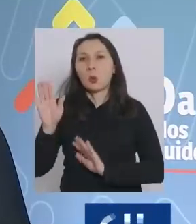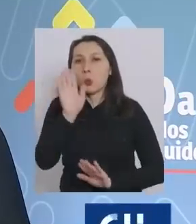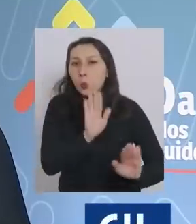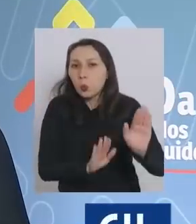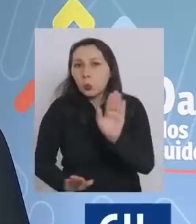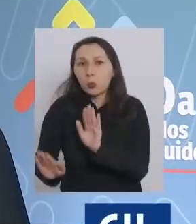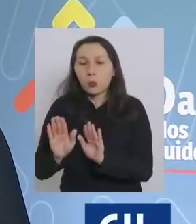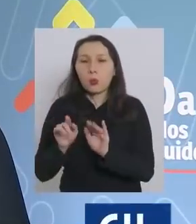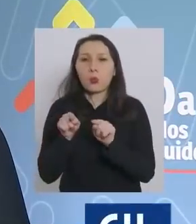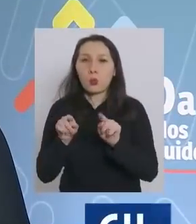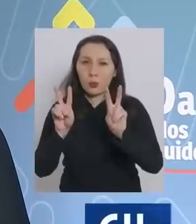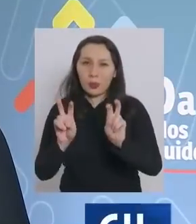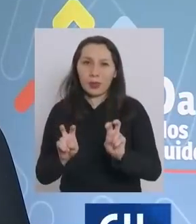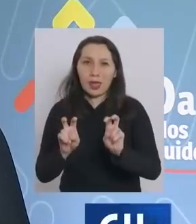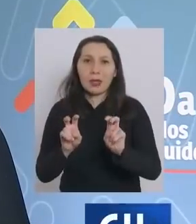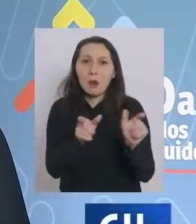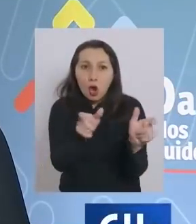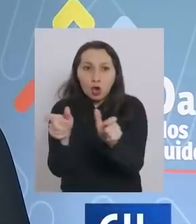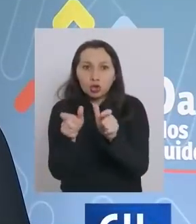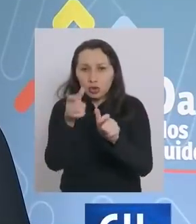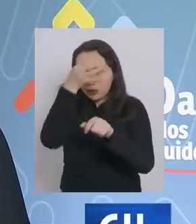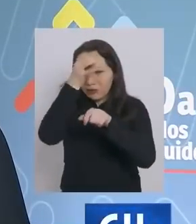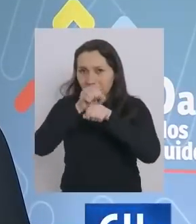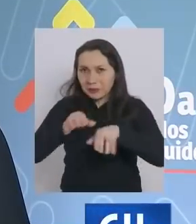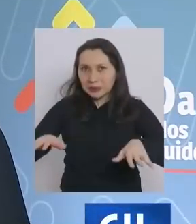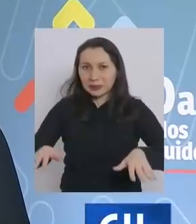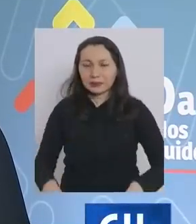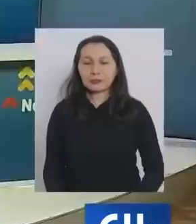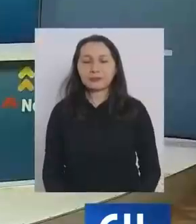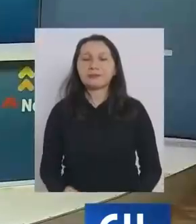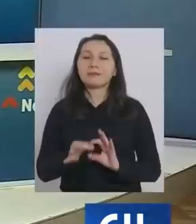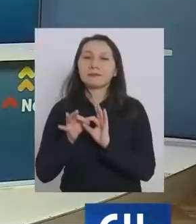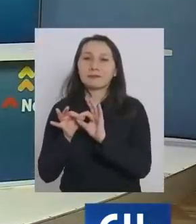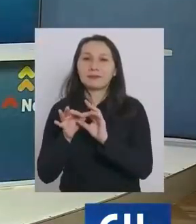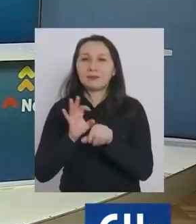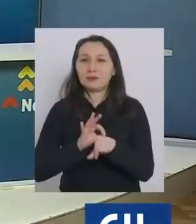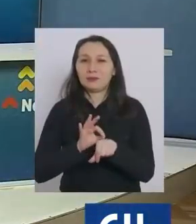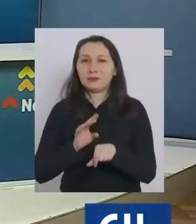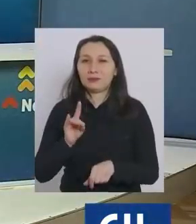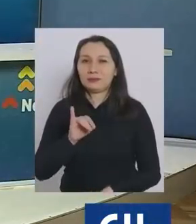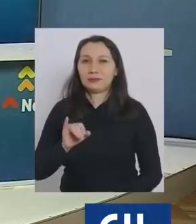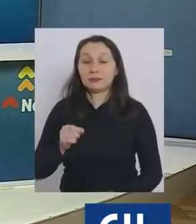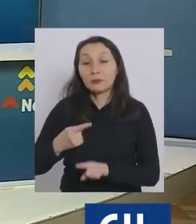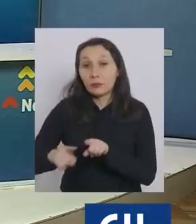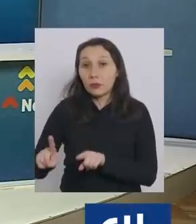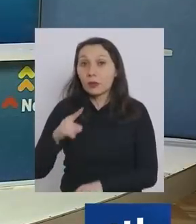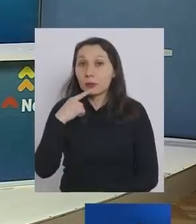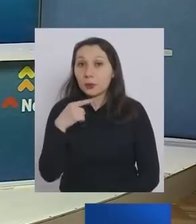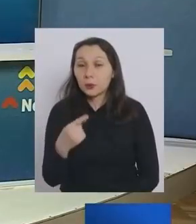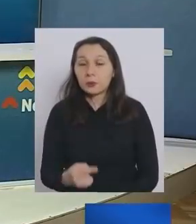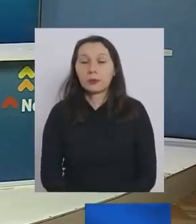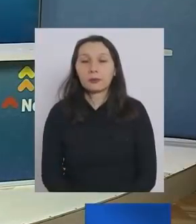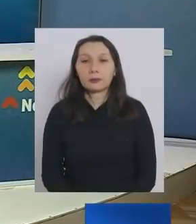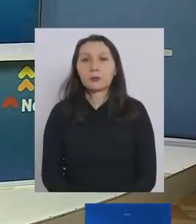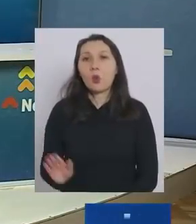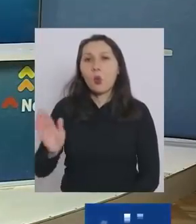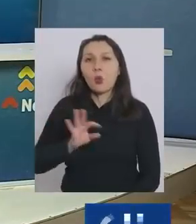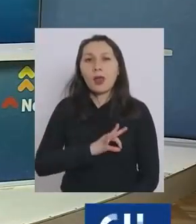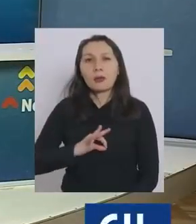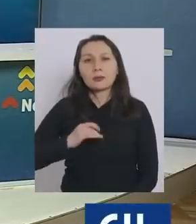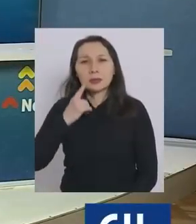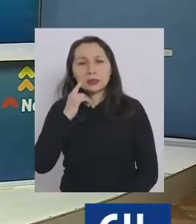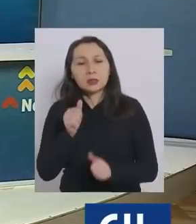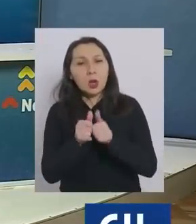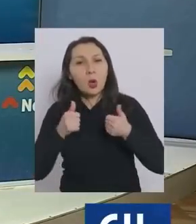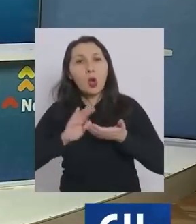resguardar el control de la pandemia muchas gracias doctora Daza siguiente pregunta hola ministro